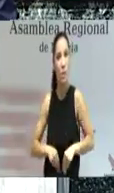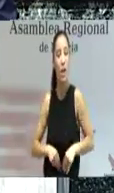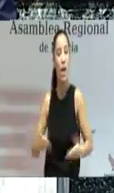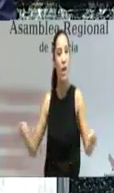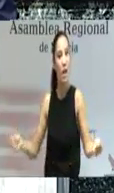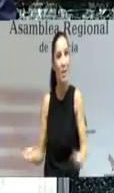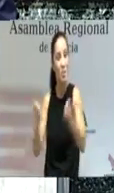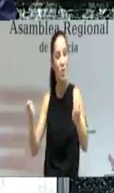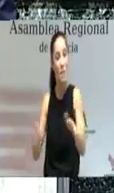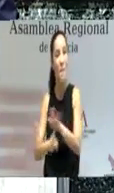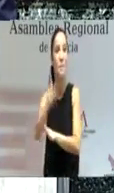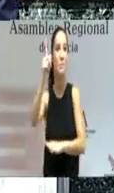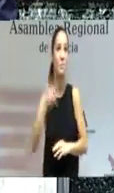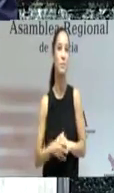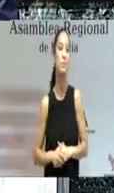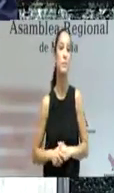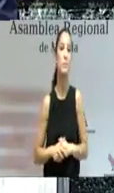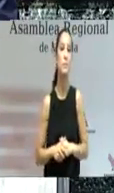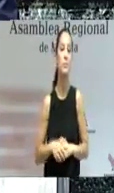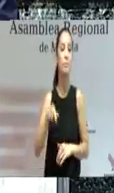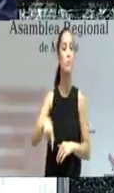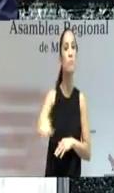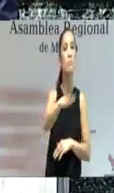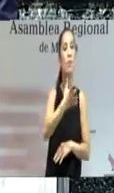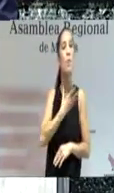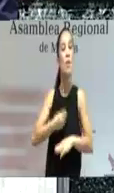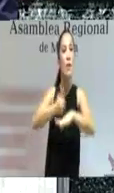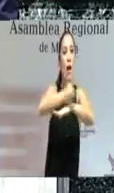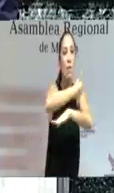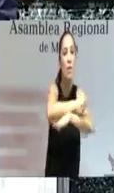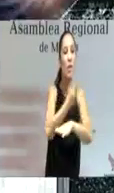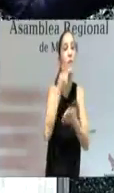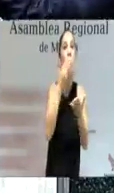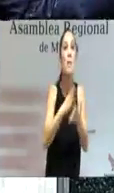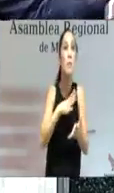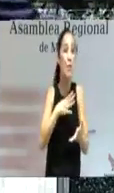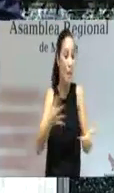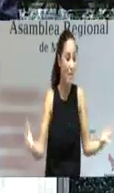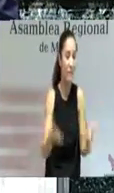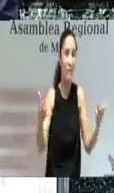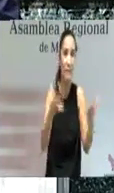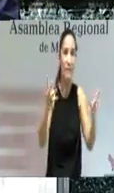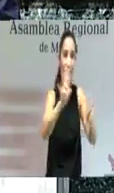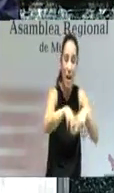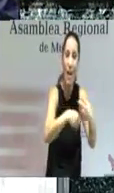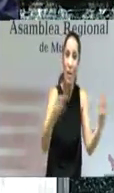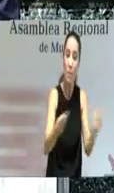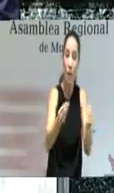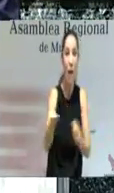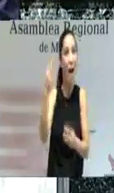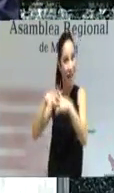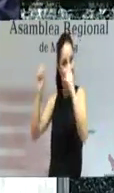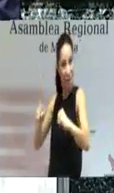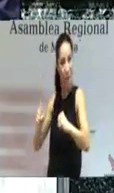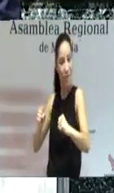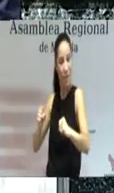cada día se le da. Los murcianos nos pidieron acelerar la recuperación, aquel acuerdo lo permitió. Fue entonces